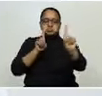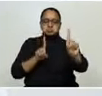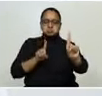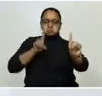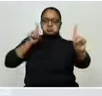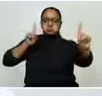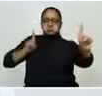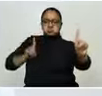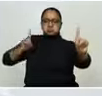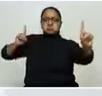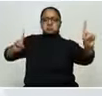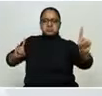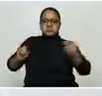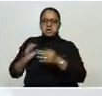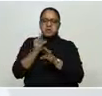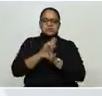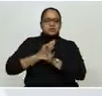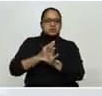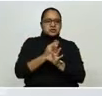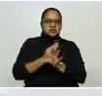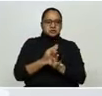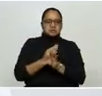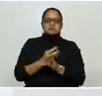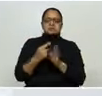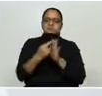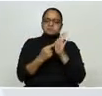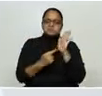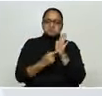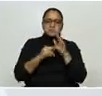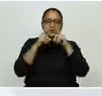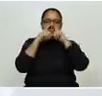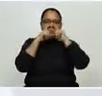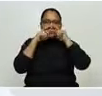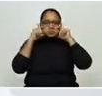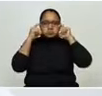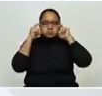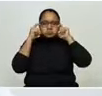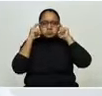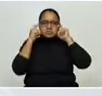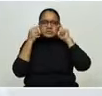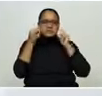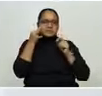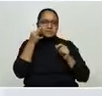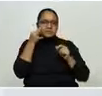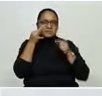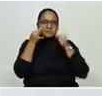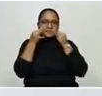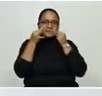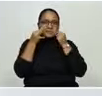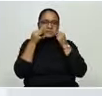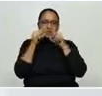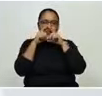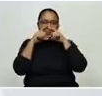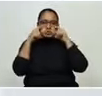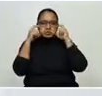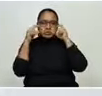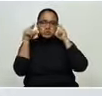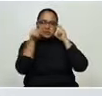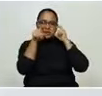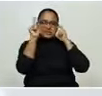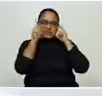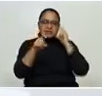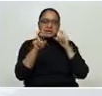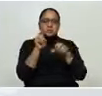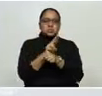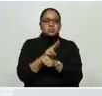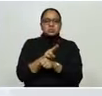medidas de protección, las medidas de bioseguridad, esta mascarilla, la que usted tiene que andar puesta, va a